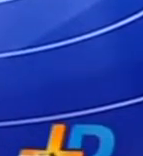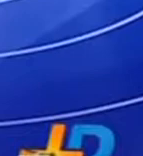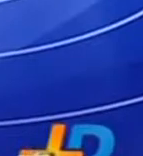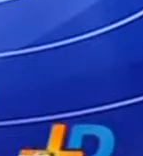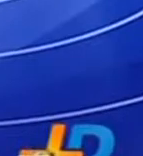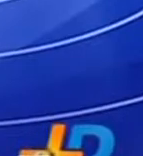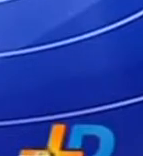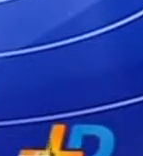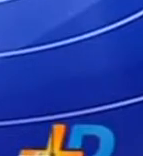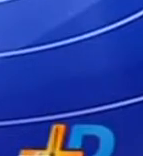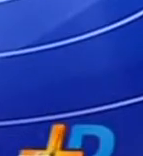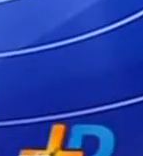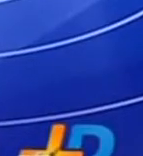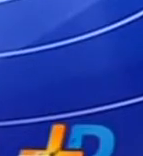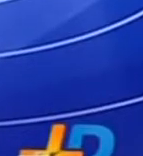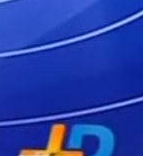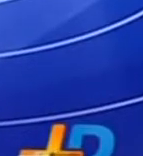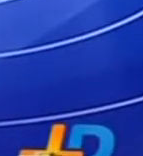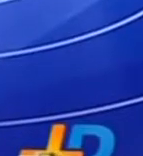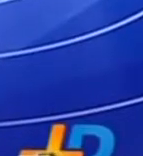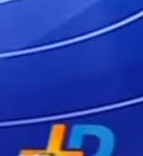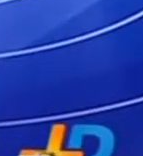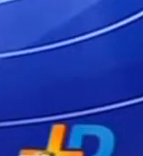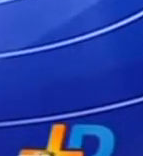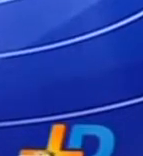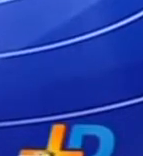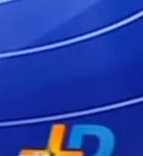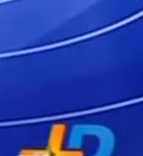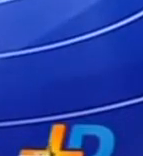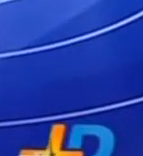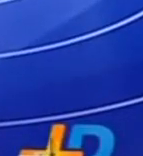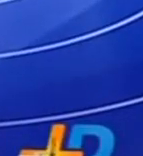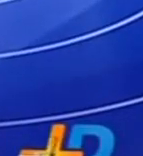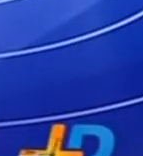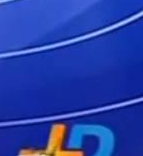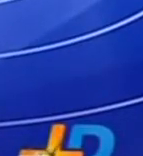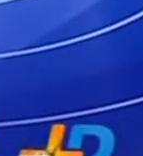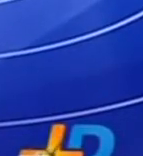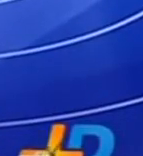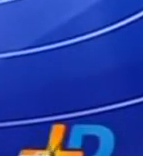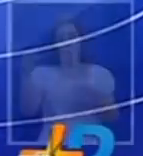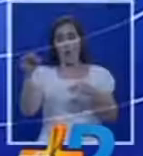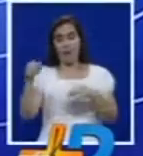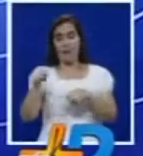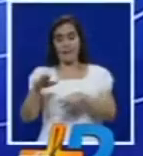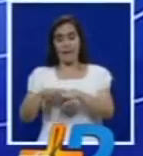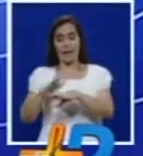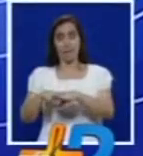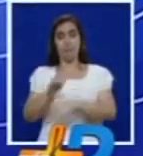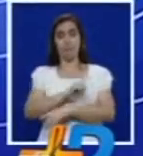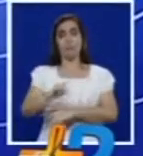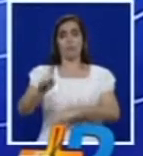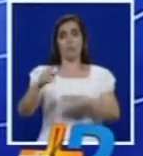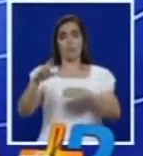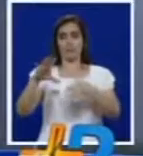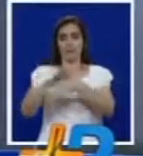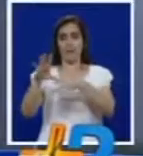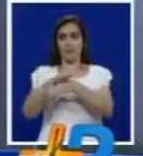coincide con panfletos atribuidos a ese grupo subversivos en el que prohíben el tránsito de vehículos hacia la zona montañosa de Tuluá